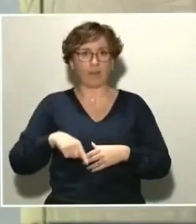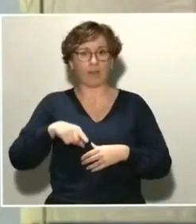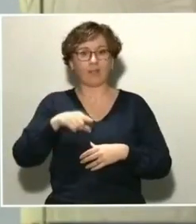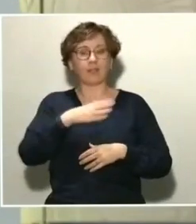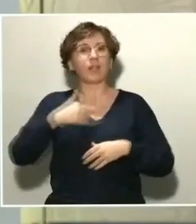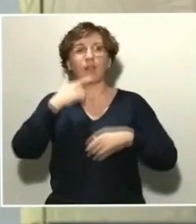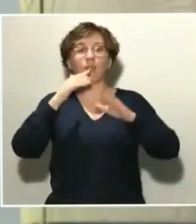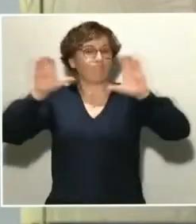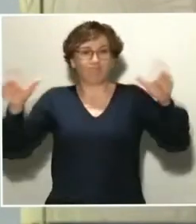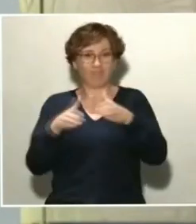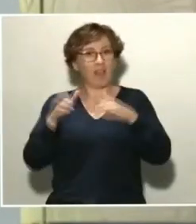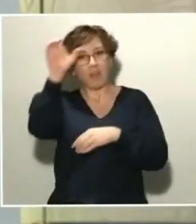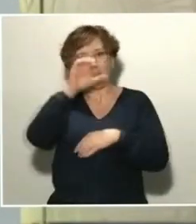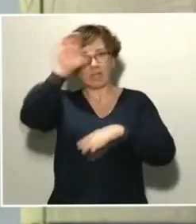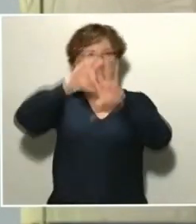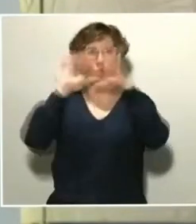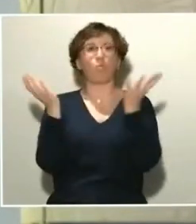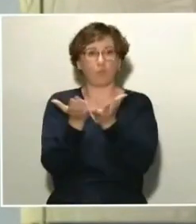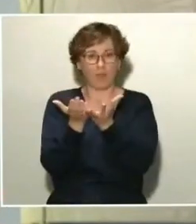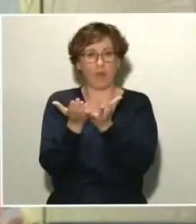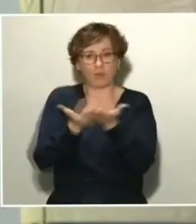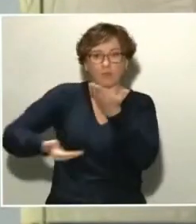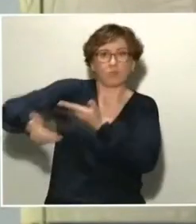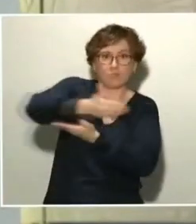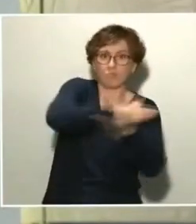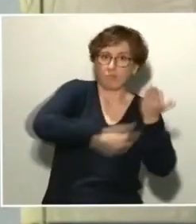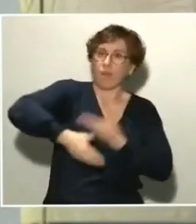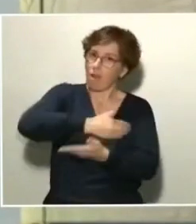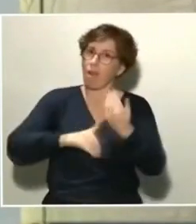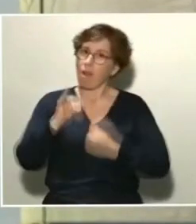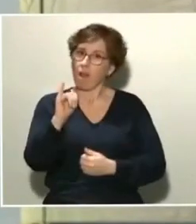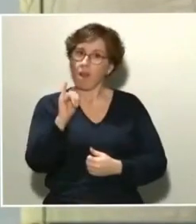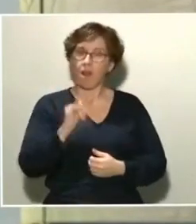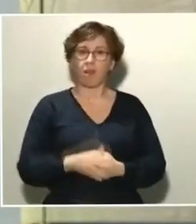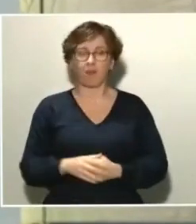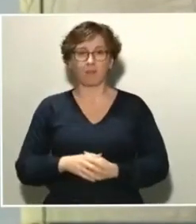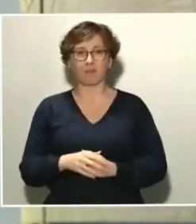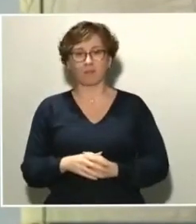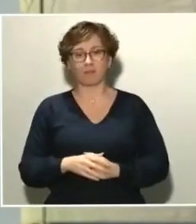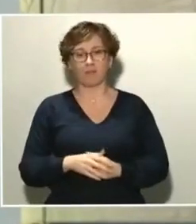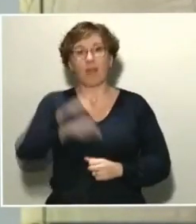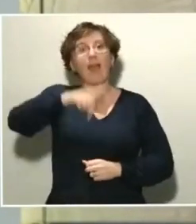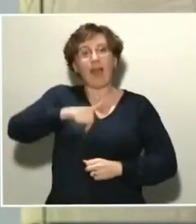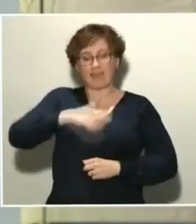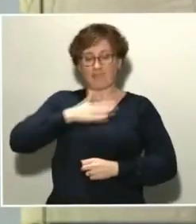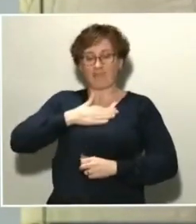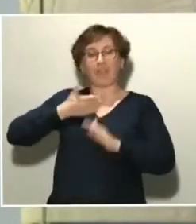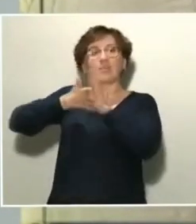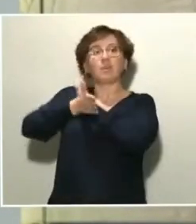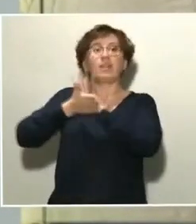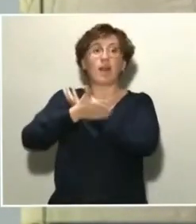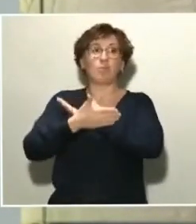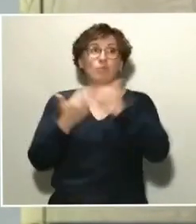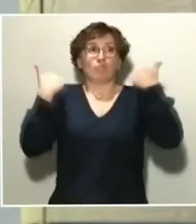están trabajando conjuntamente con otras. Por supuesto aquí informamos sobre la parte que lidera España y algunos de los